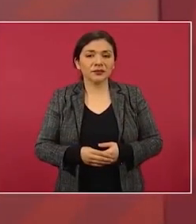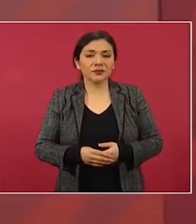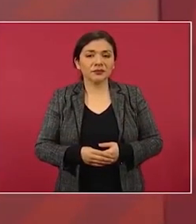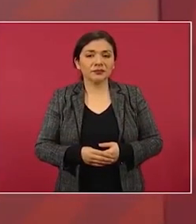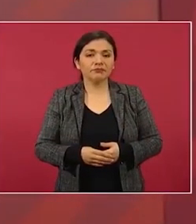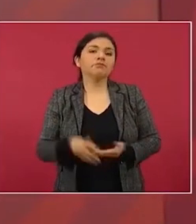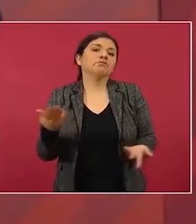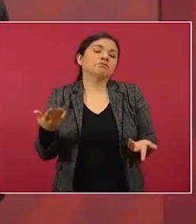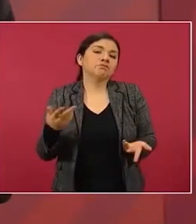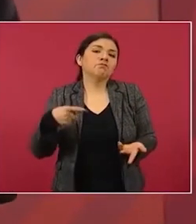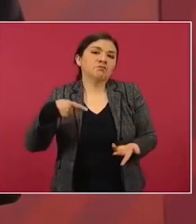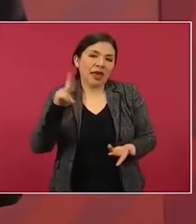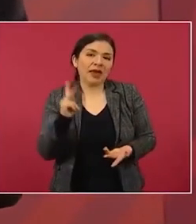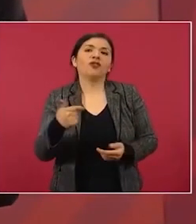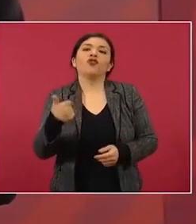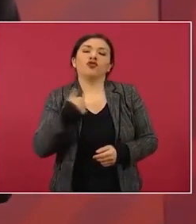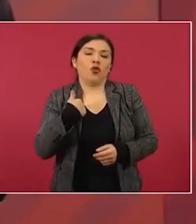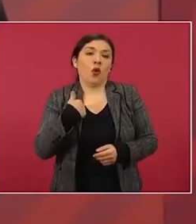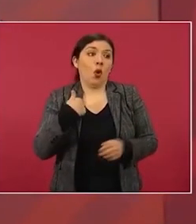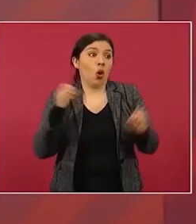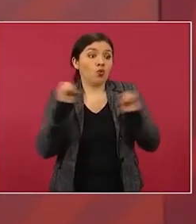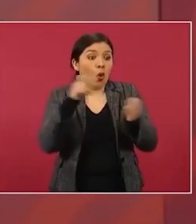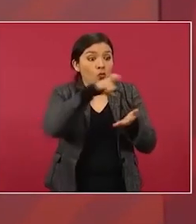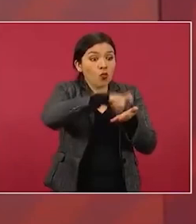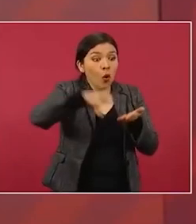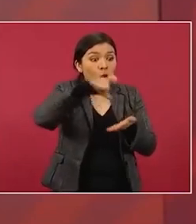Pero pues no compramos vehículos nuevos,